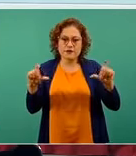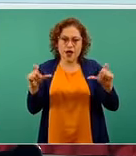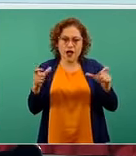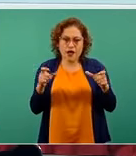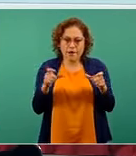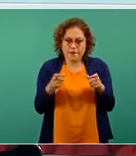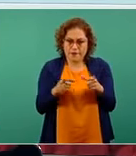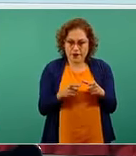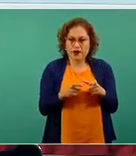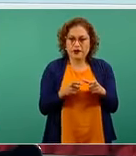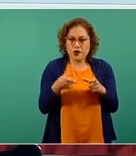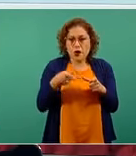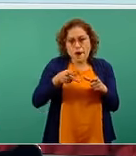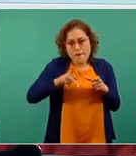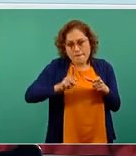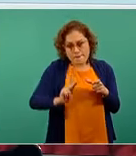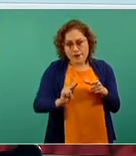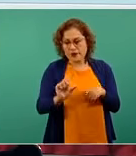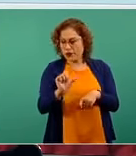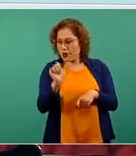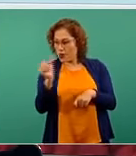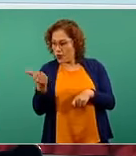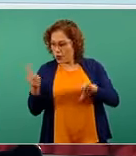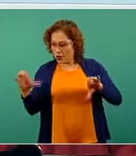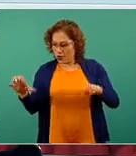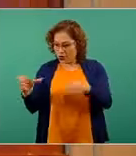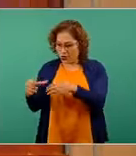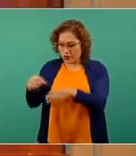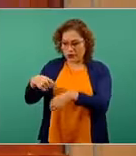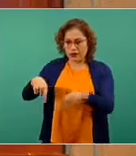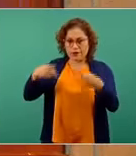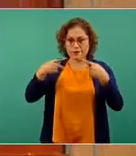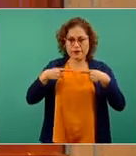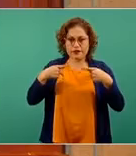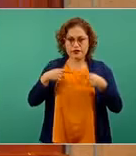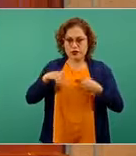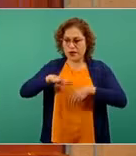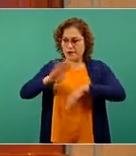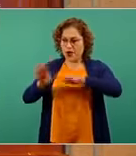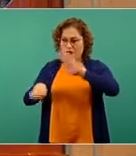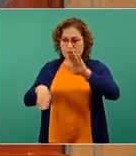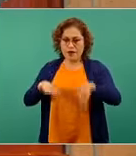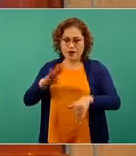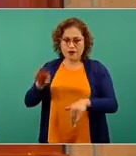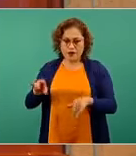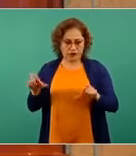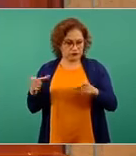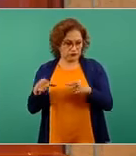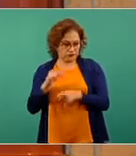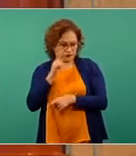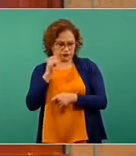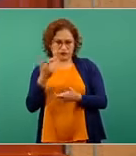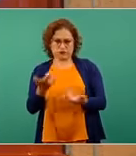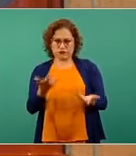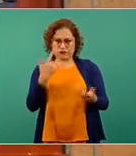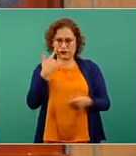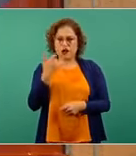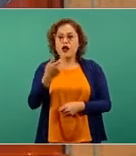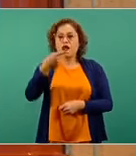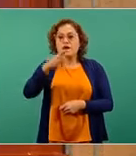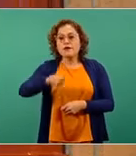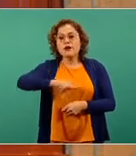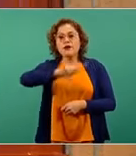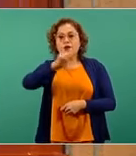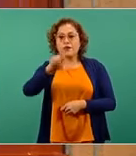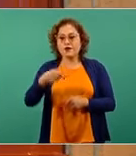esa misma, digamos, cantidad o velocidad las personas que lamentablemente fallecían. Luego llegó un momento, ya en las últimas